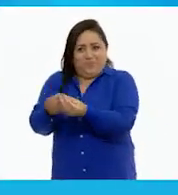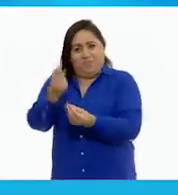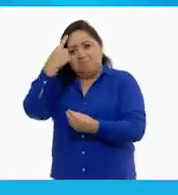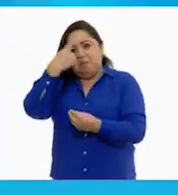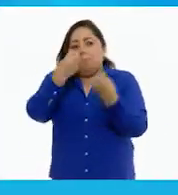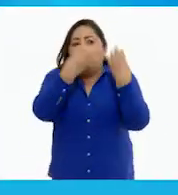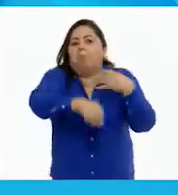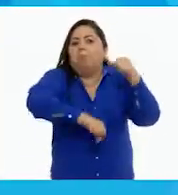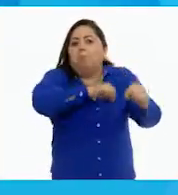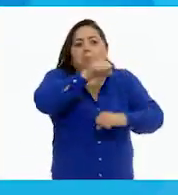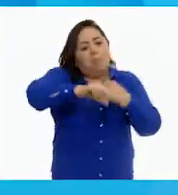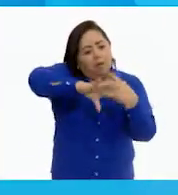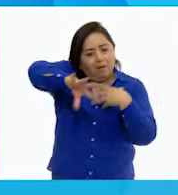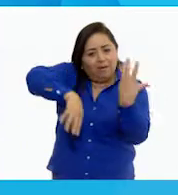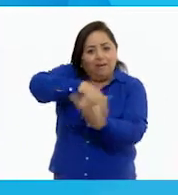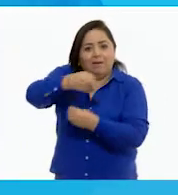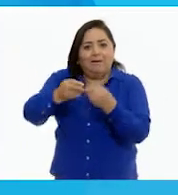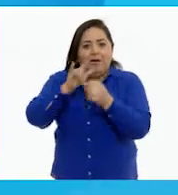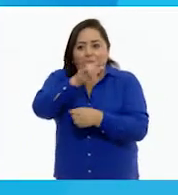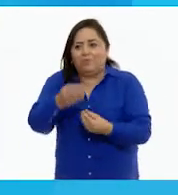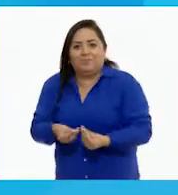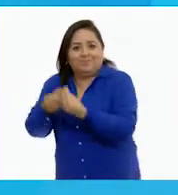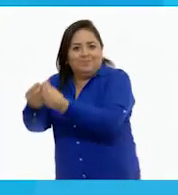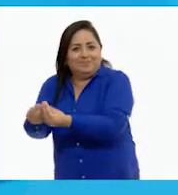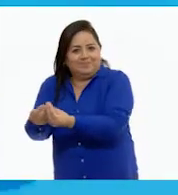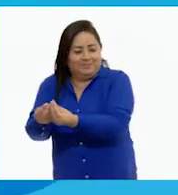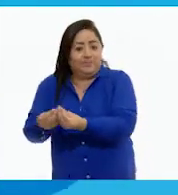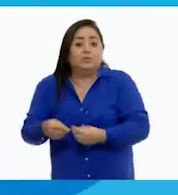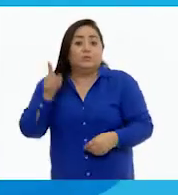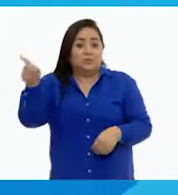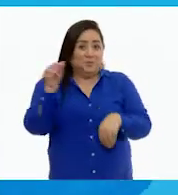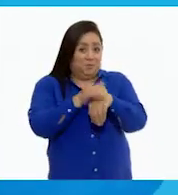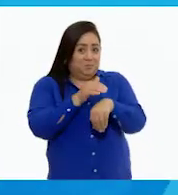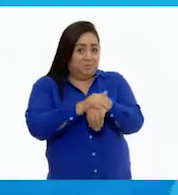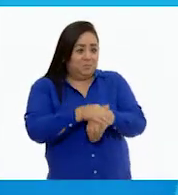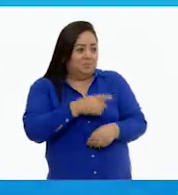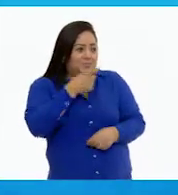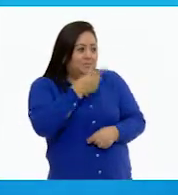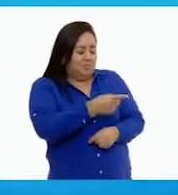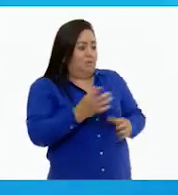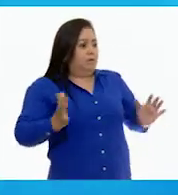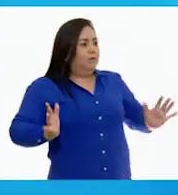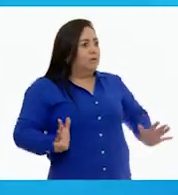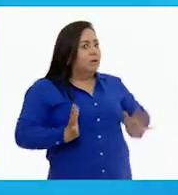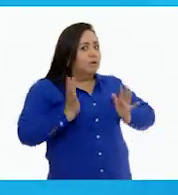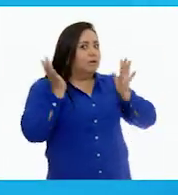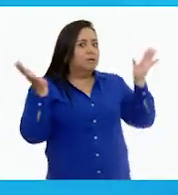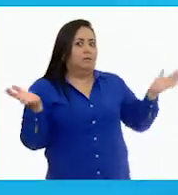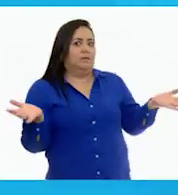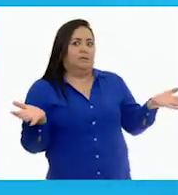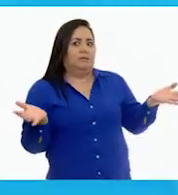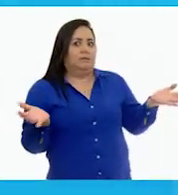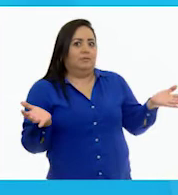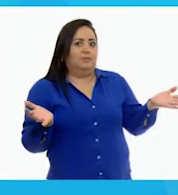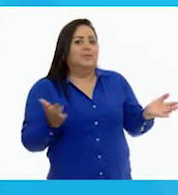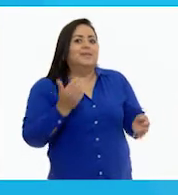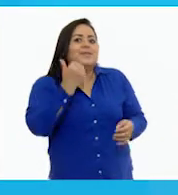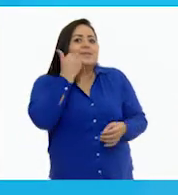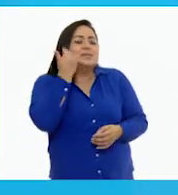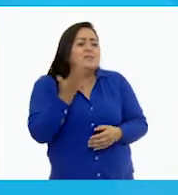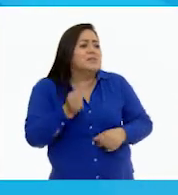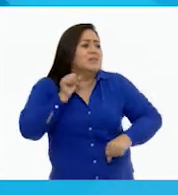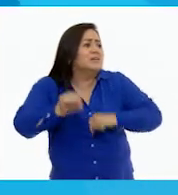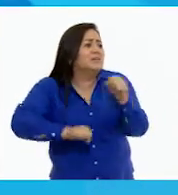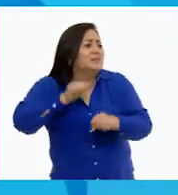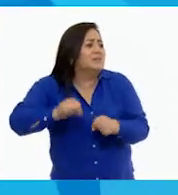compensarlo por lo de la bicicleta. Su amigo estaba asombrado. Quería su